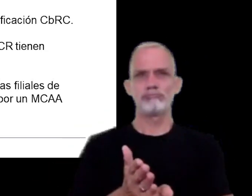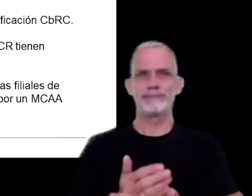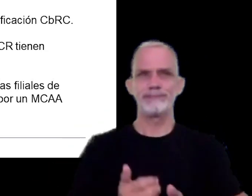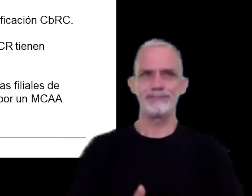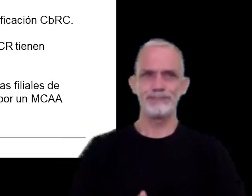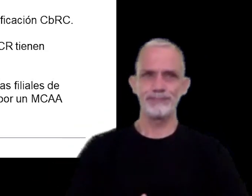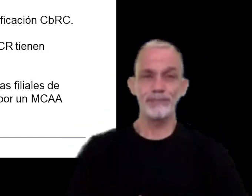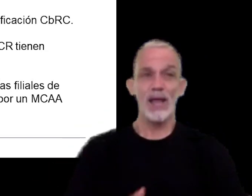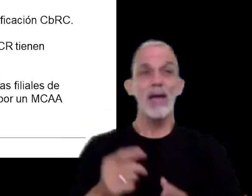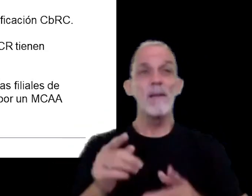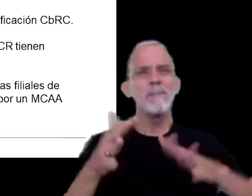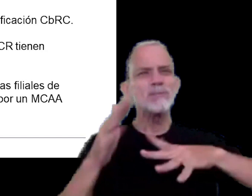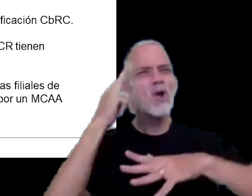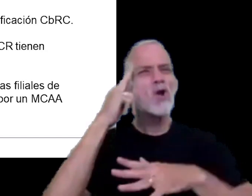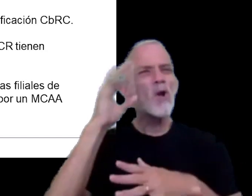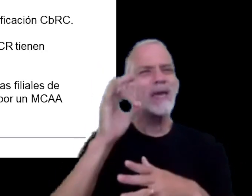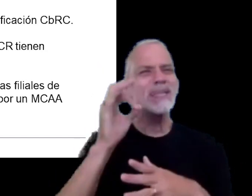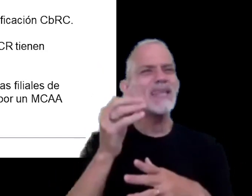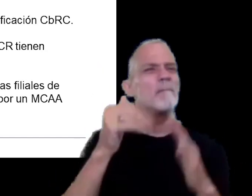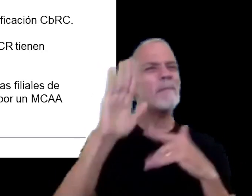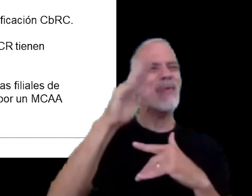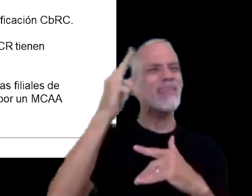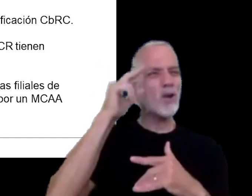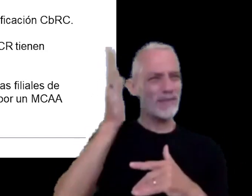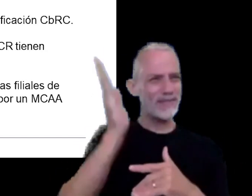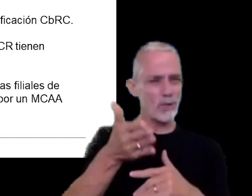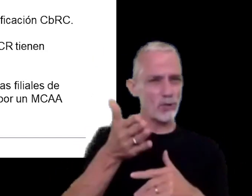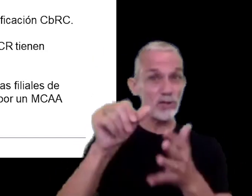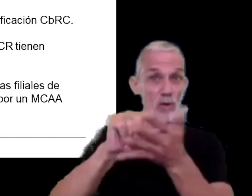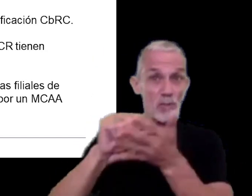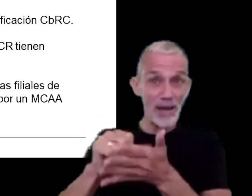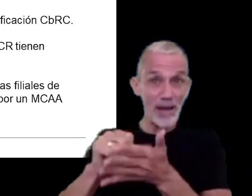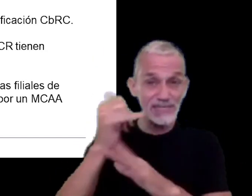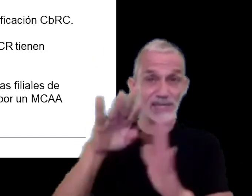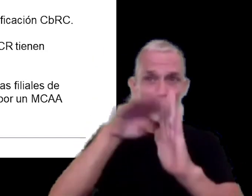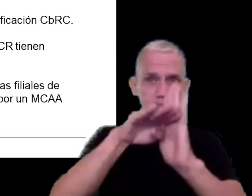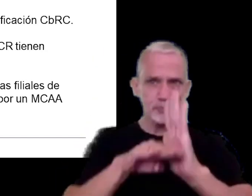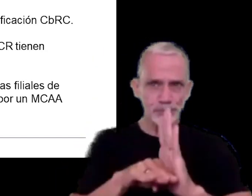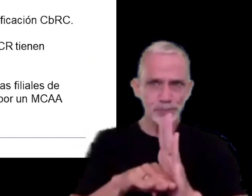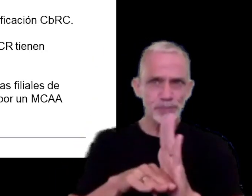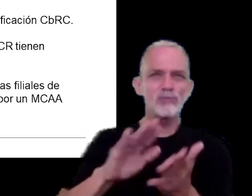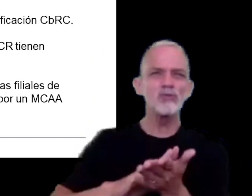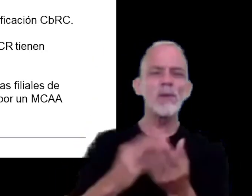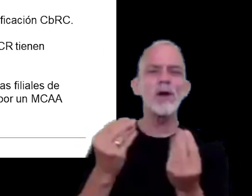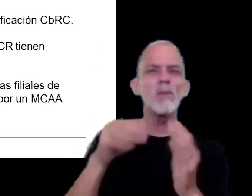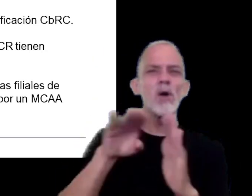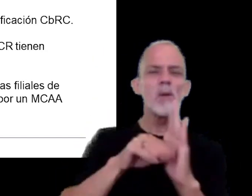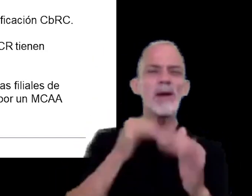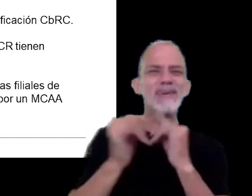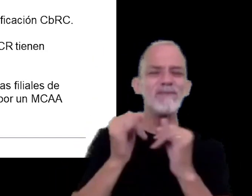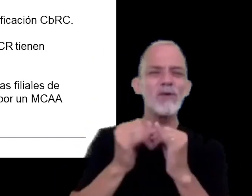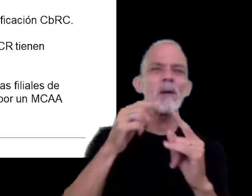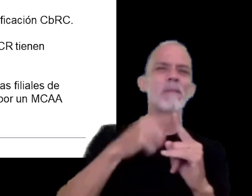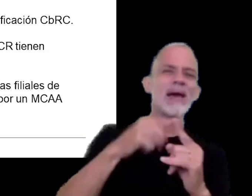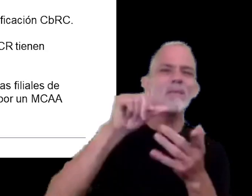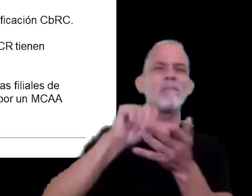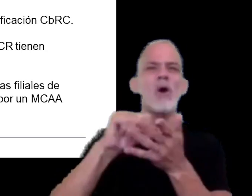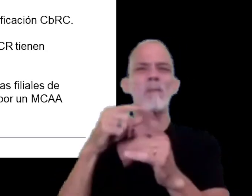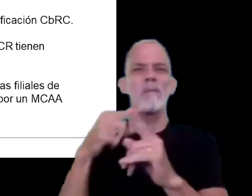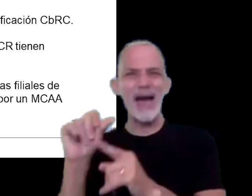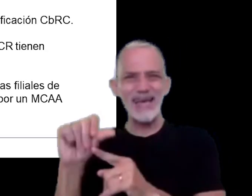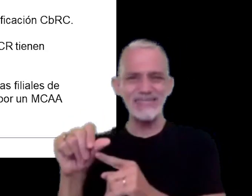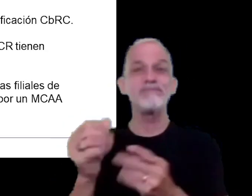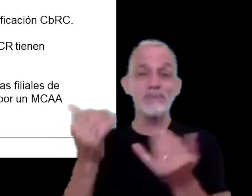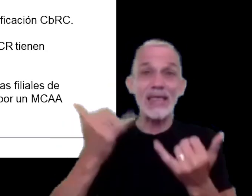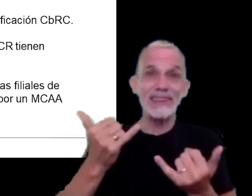algo más del 90 por ciento de estos países que han implementado normas sobre informes país por país tienen a